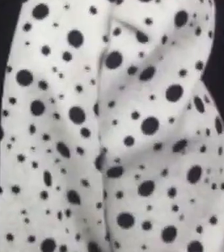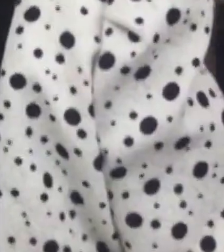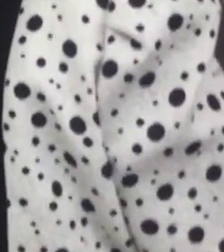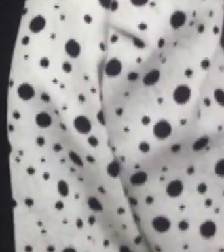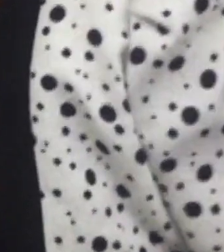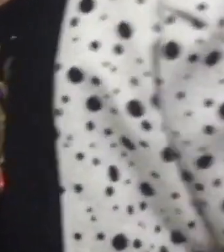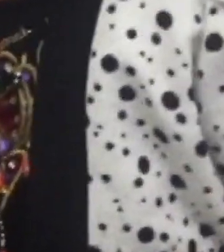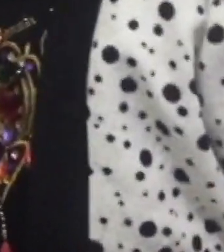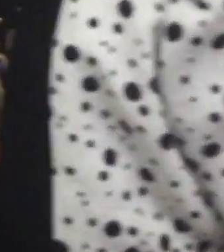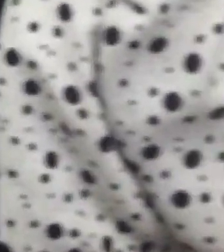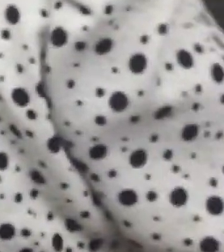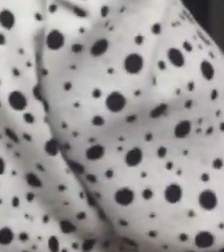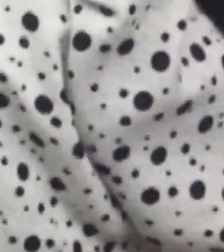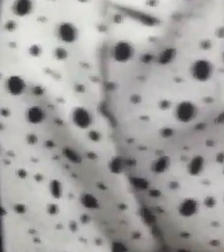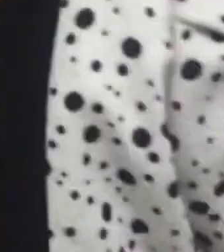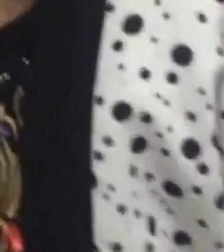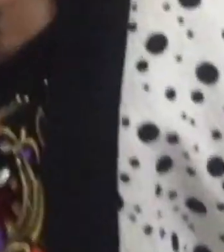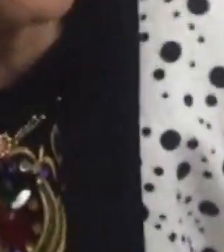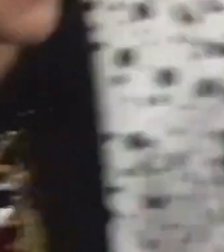favor